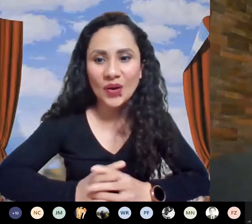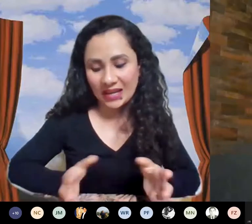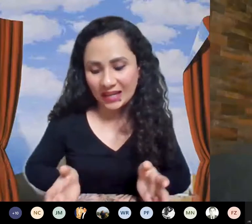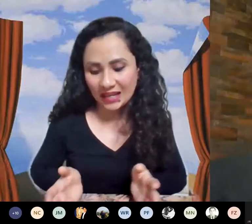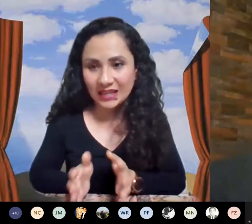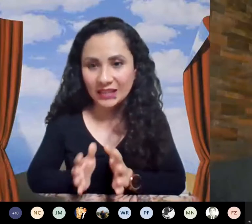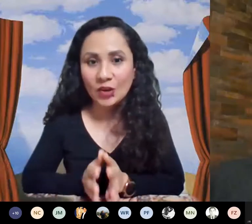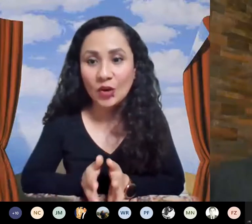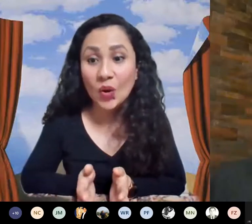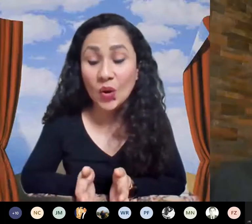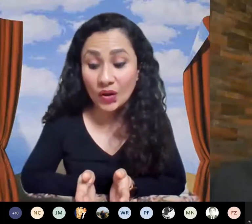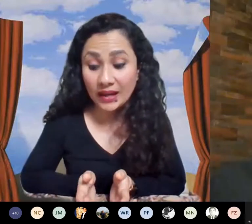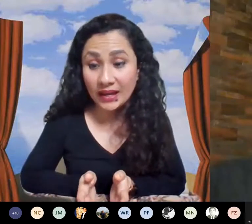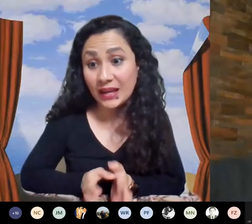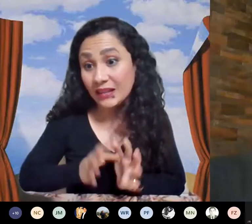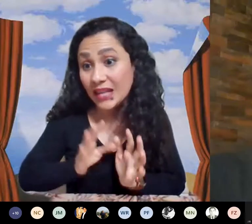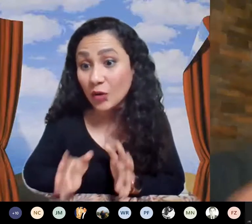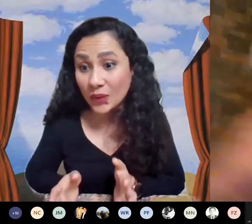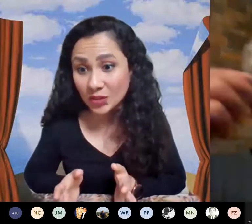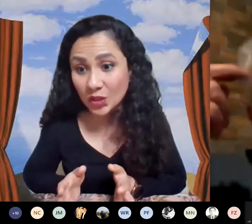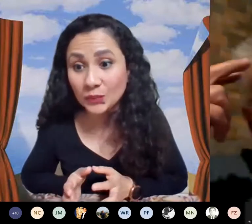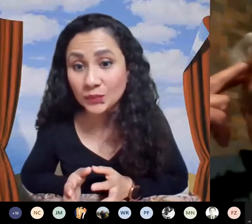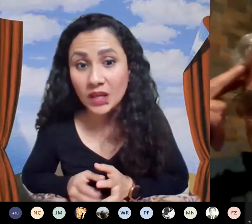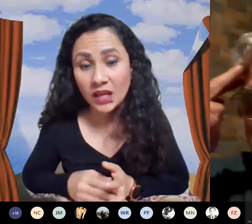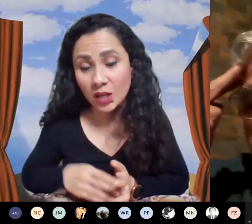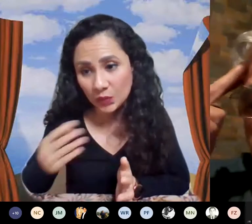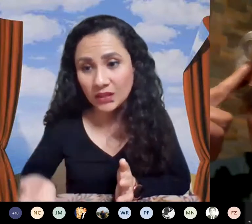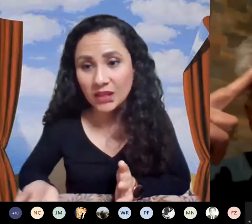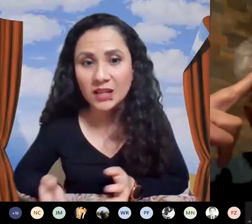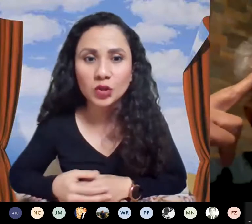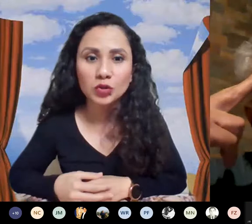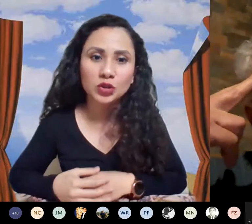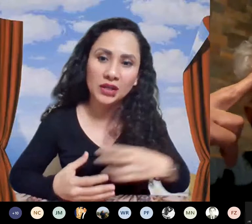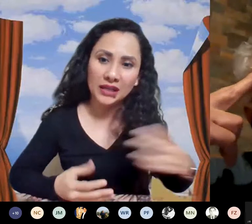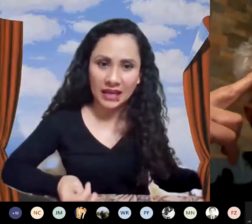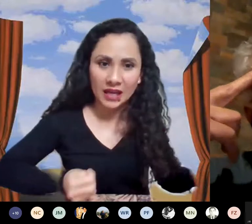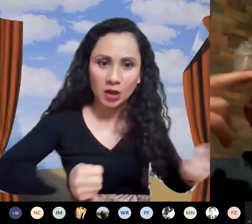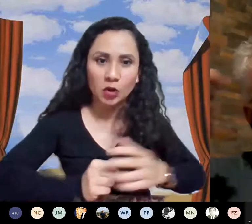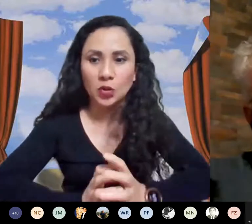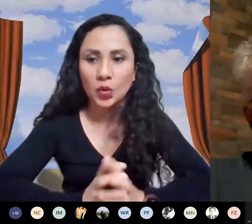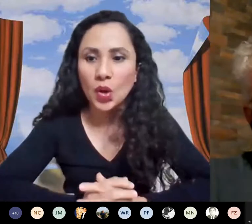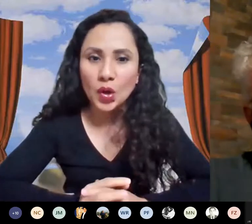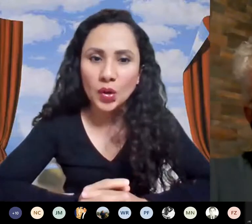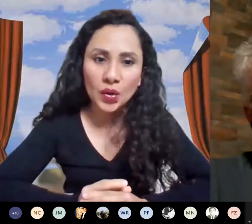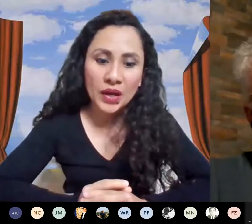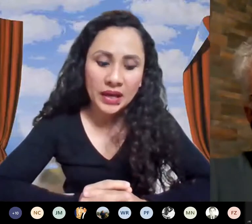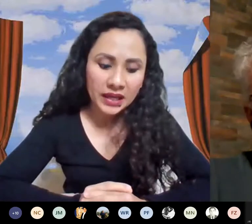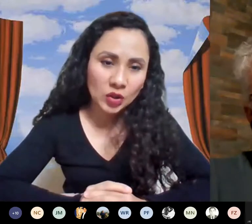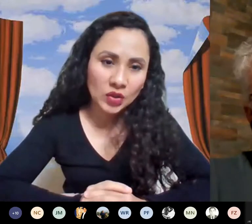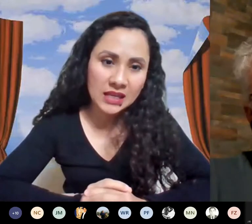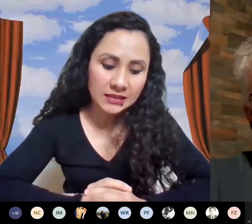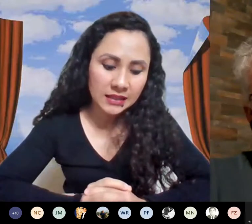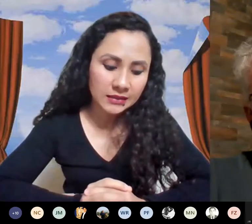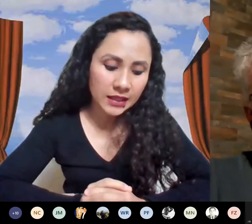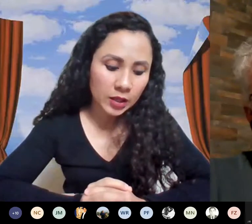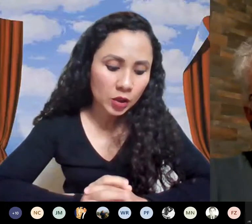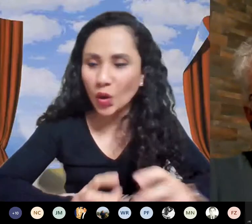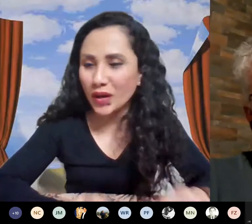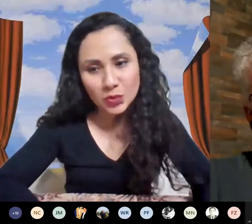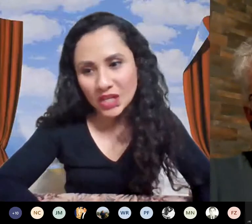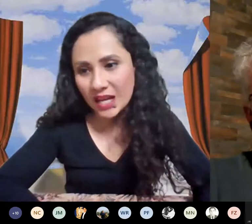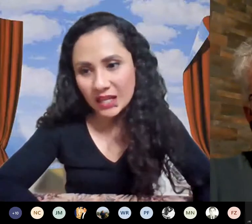requerido el genético de agrupación en obtener la solución que el otro ¿no? entonces